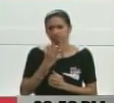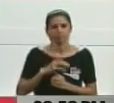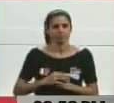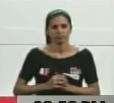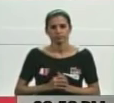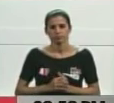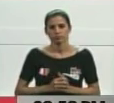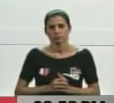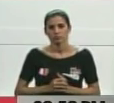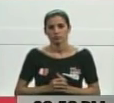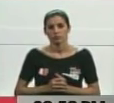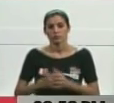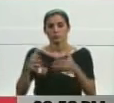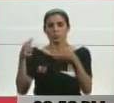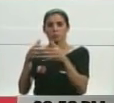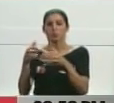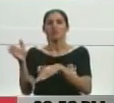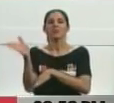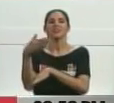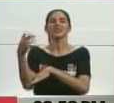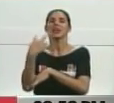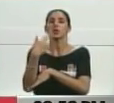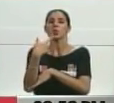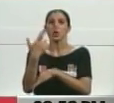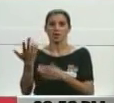Que Bandera Roja anda como anda Bandera Roja.